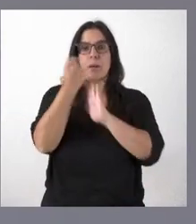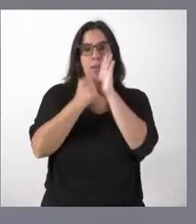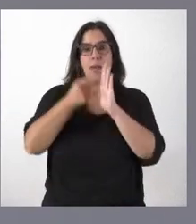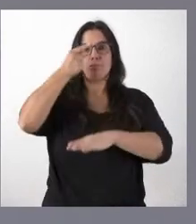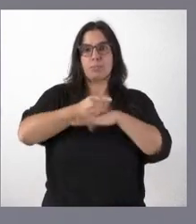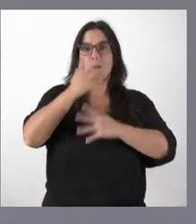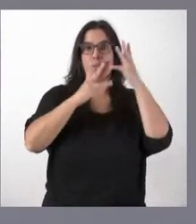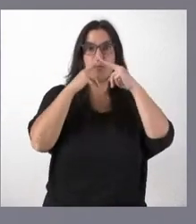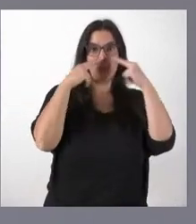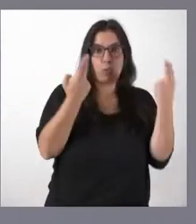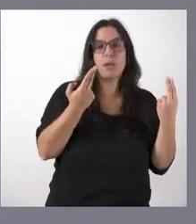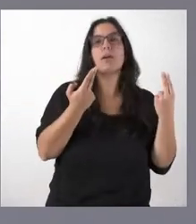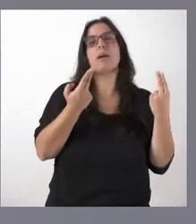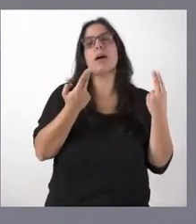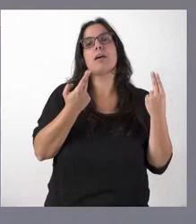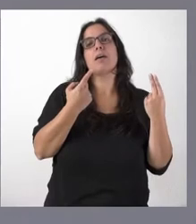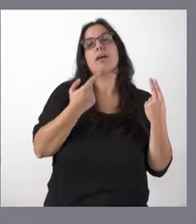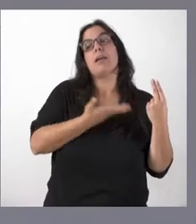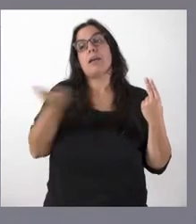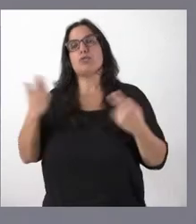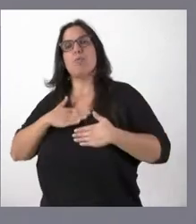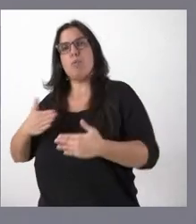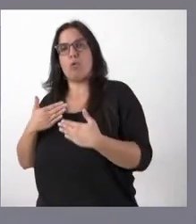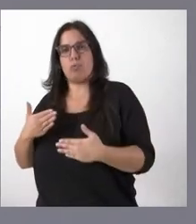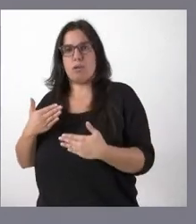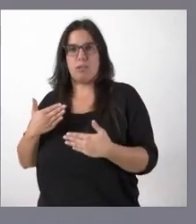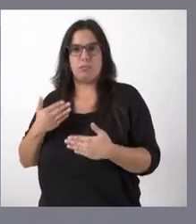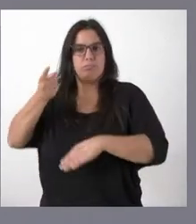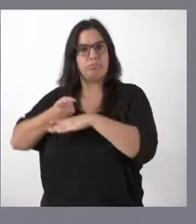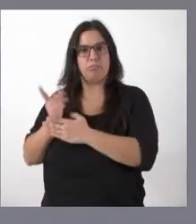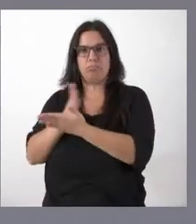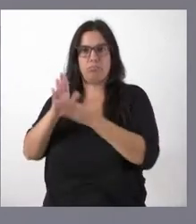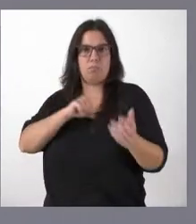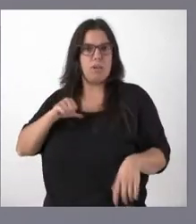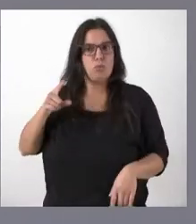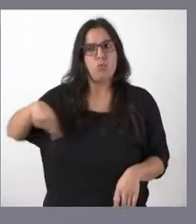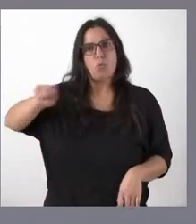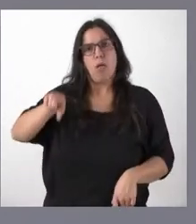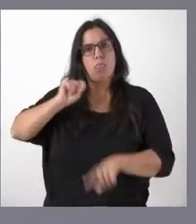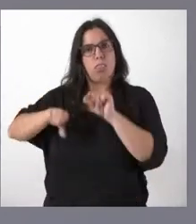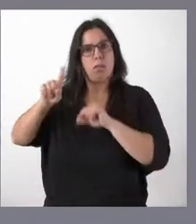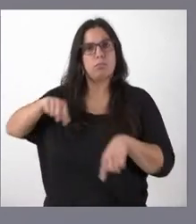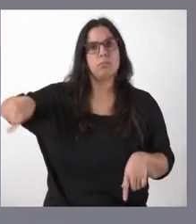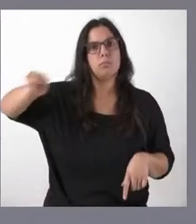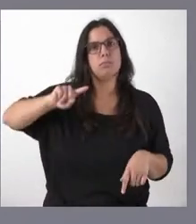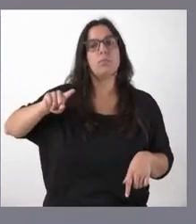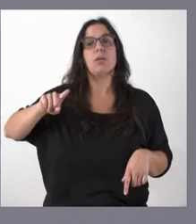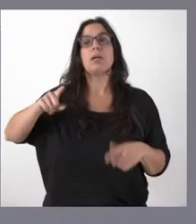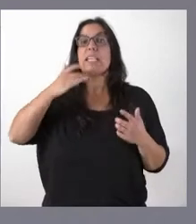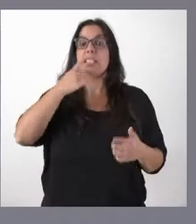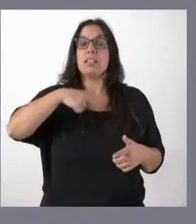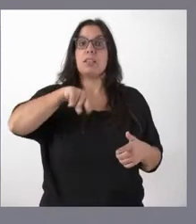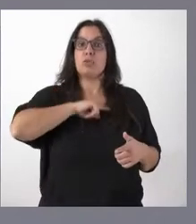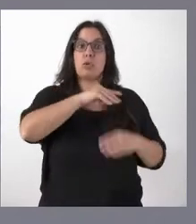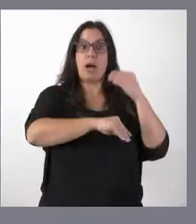Administración y sean voluntarias para el conjunto de los particulares que puedan desarrollarlas, puedan tomar como referencia lo que tomamos en la